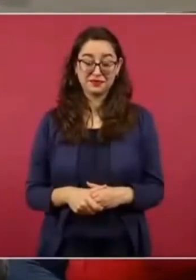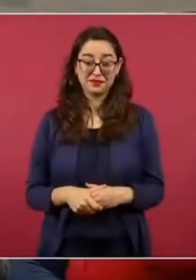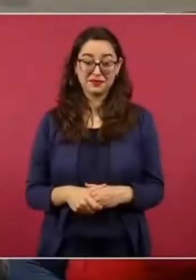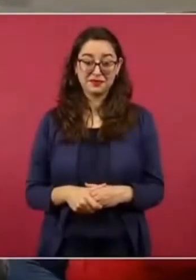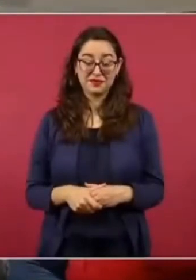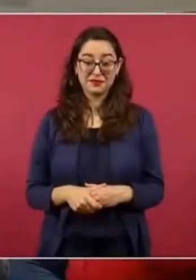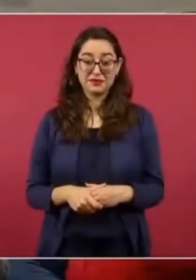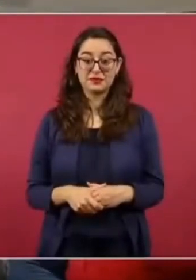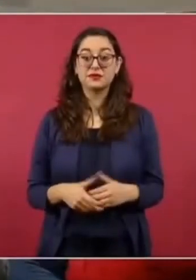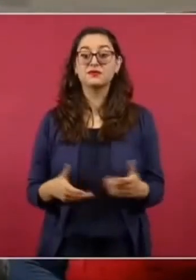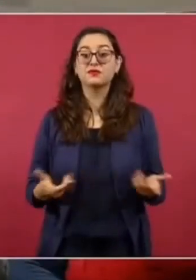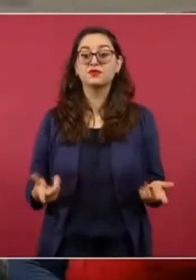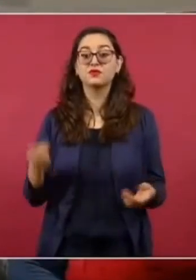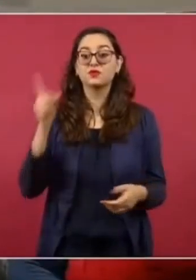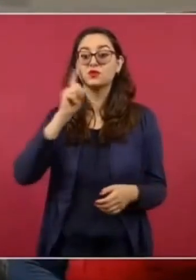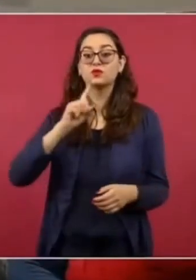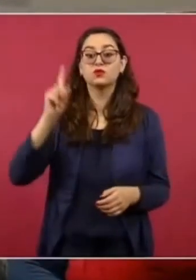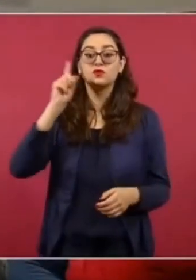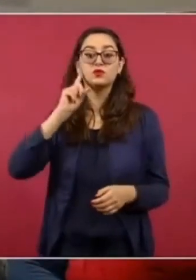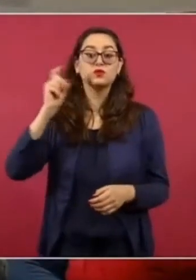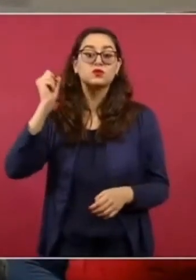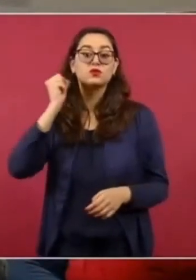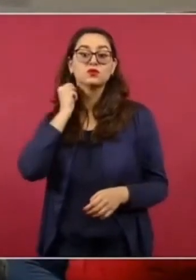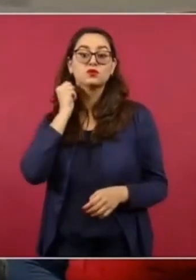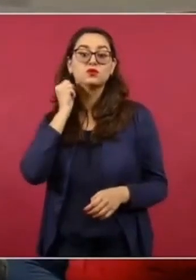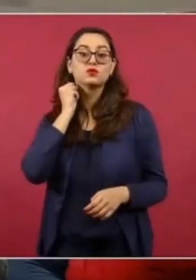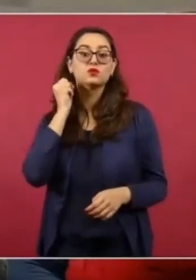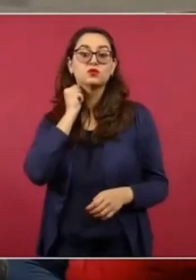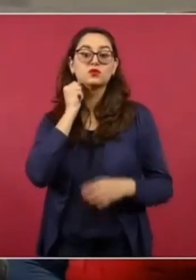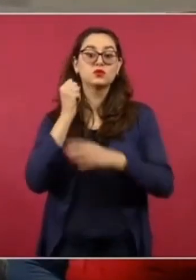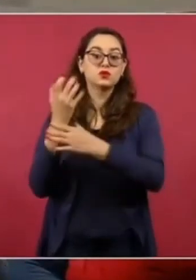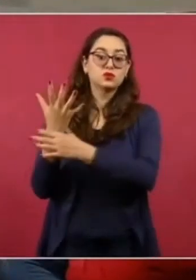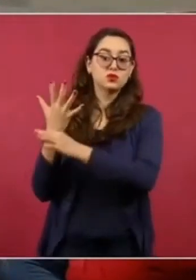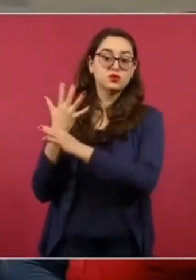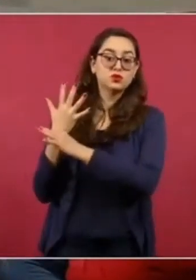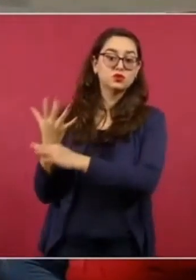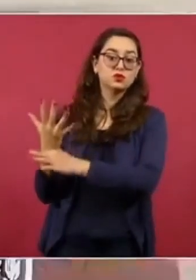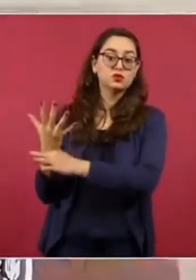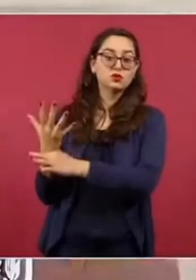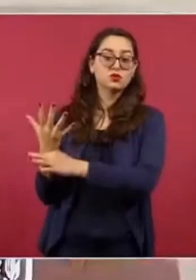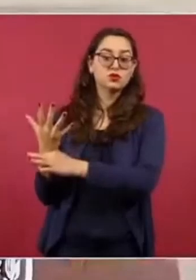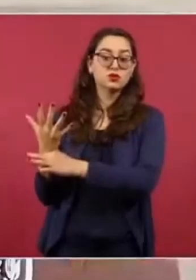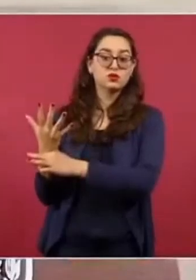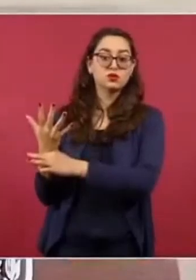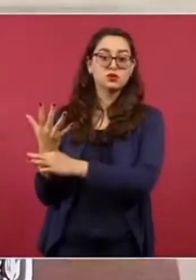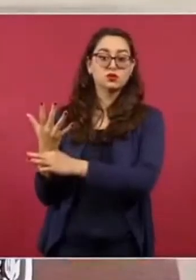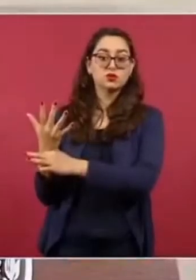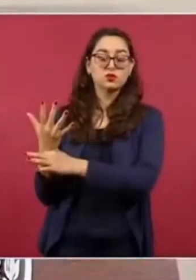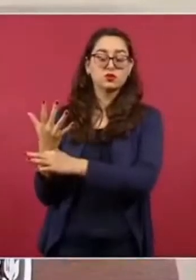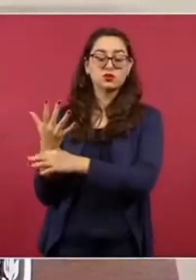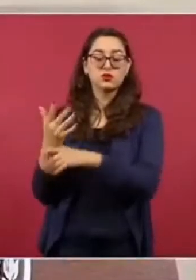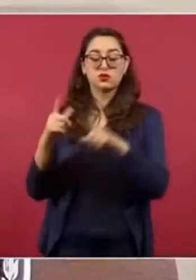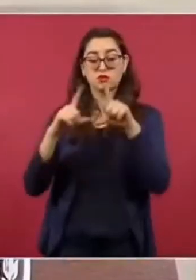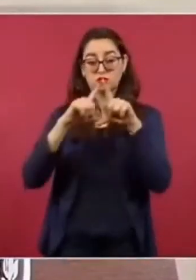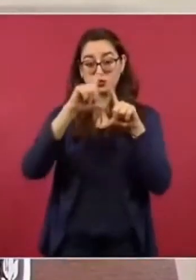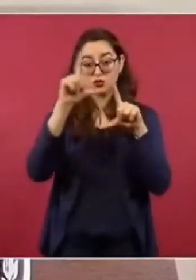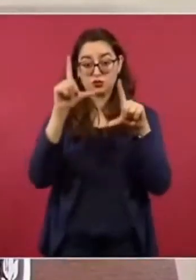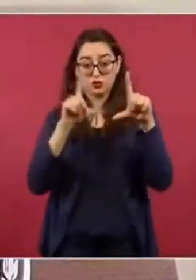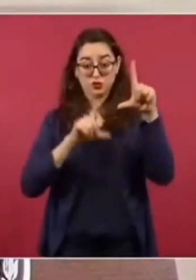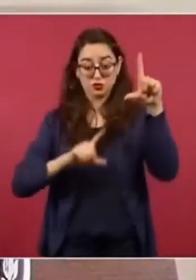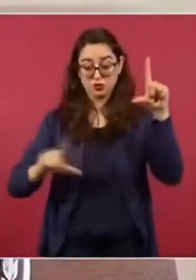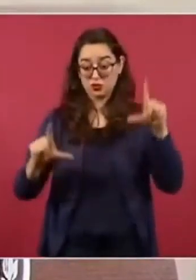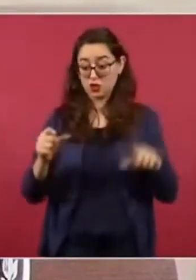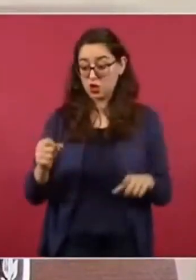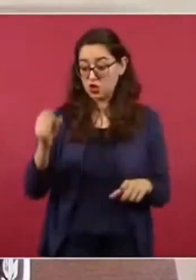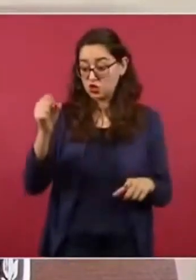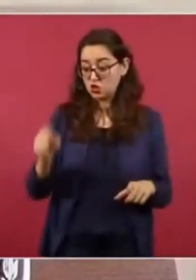senadora que dice que en el sureste no